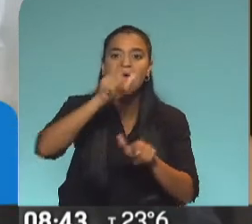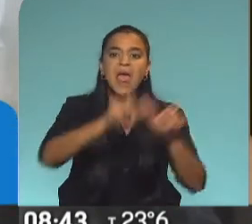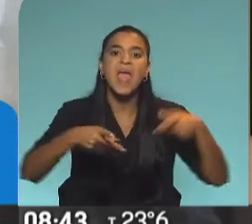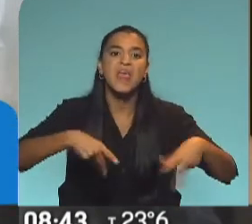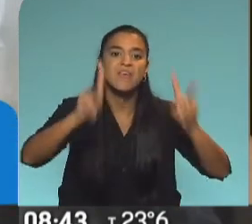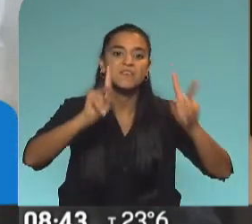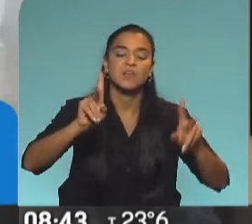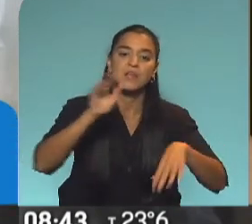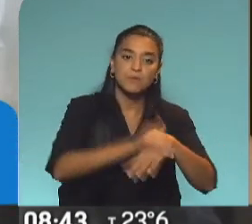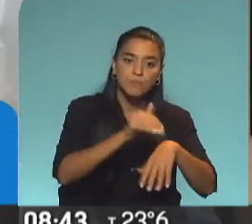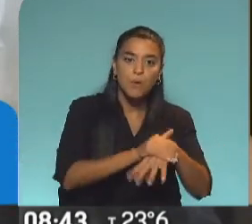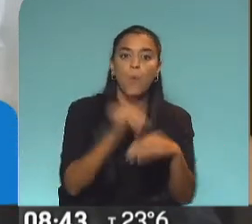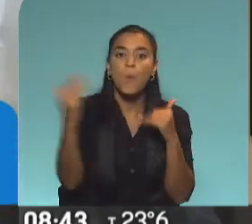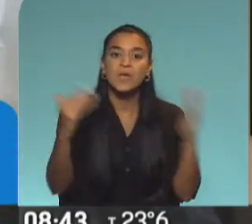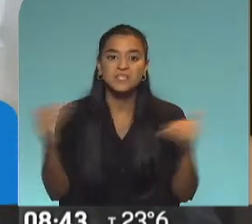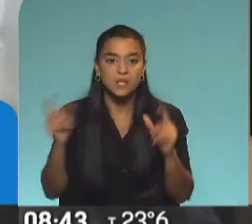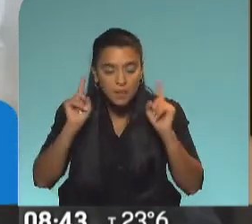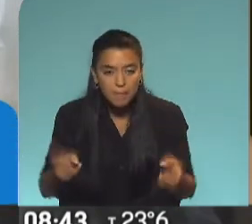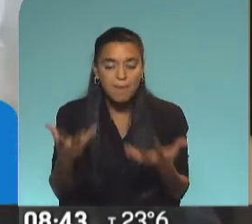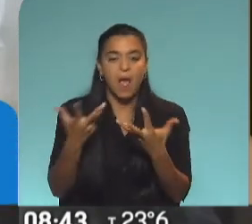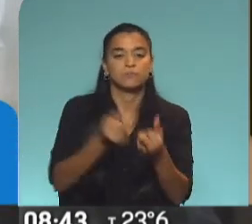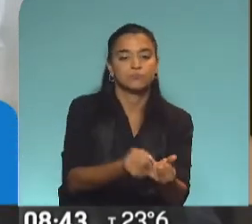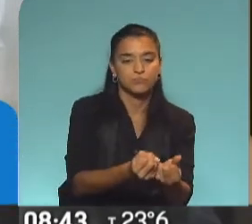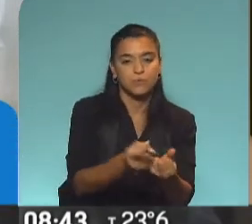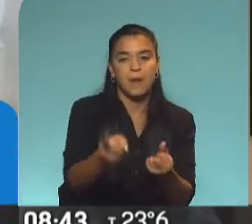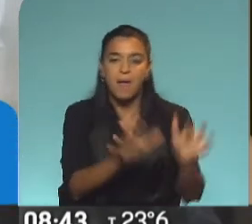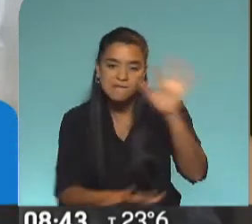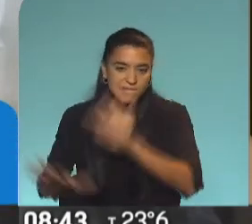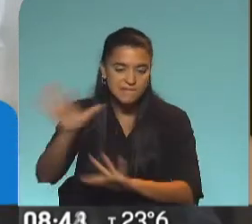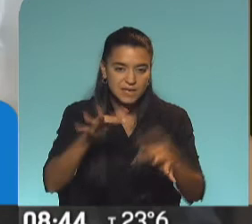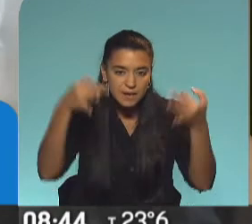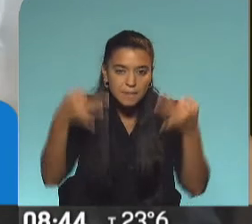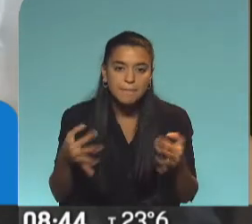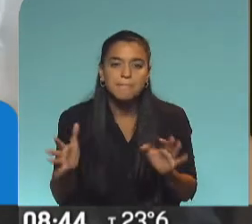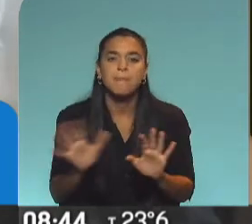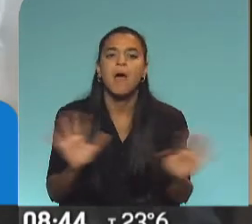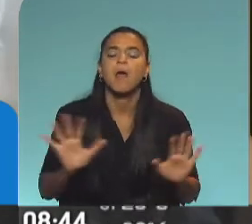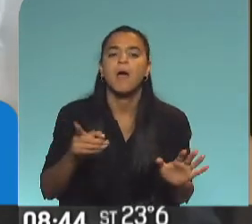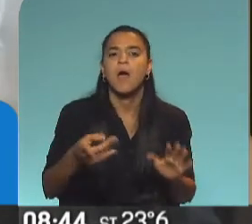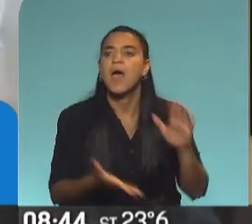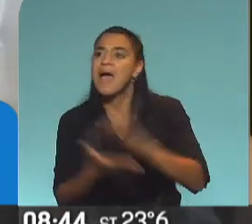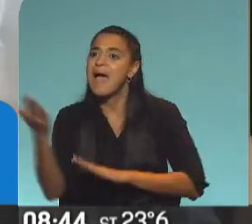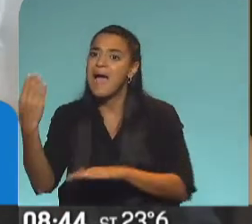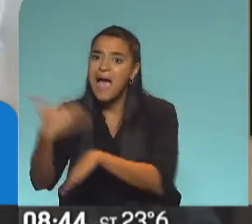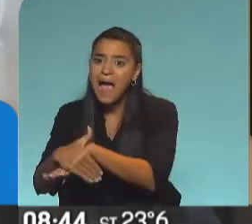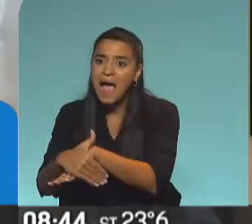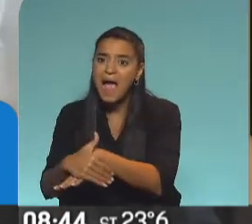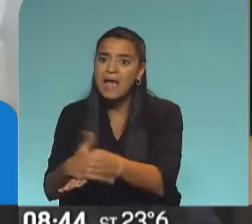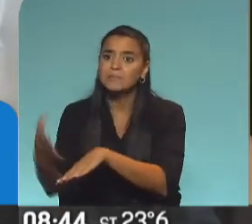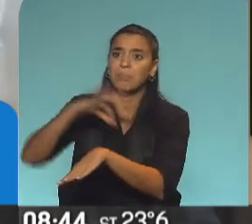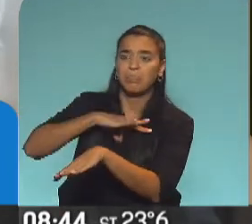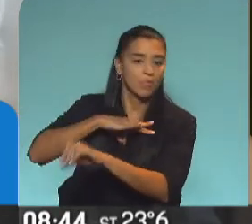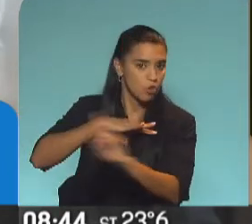y vecinos, para contenerlos y darles asistencia logística para que no tengan que salir a la calle y exponerse al virus.